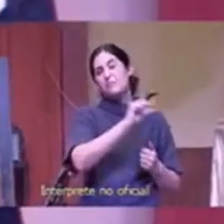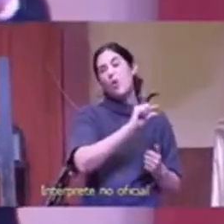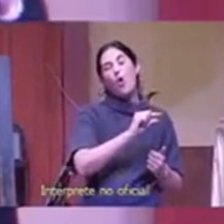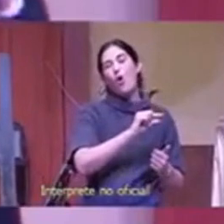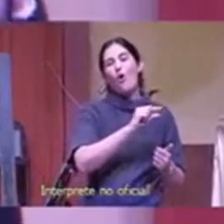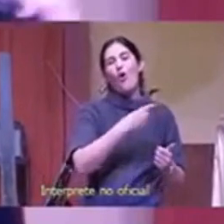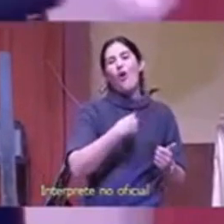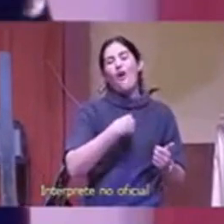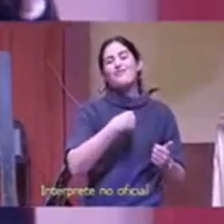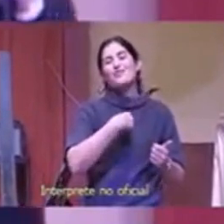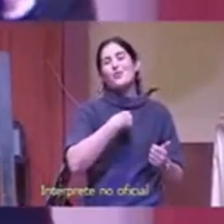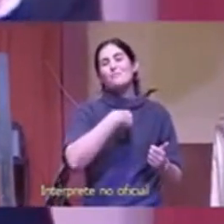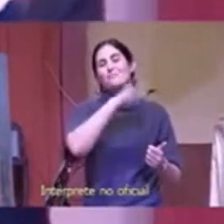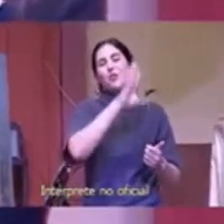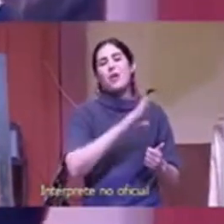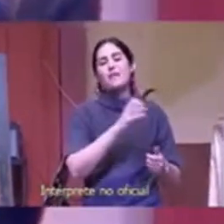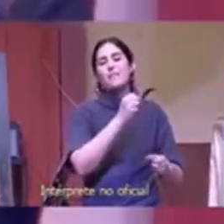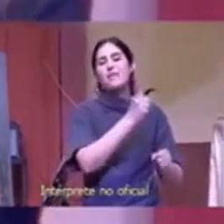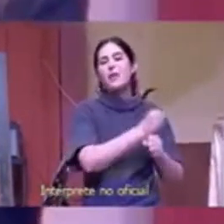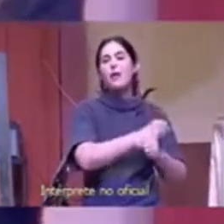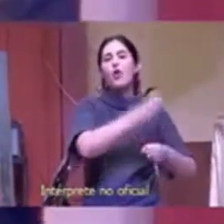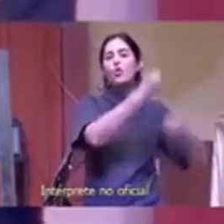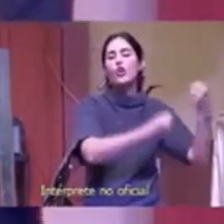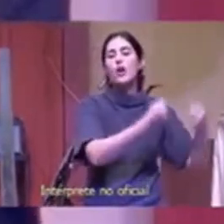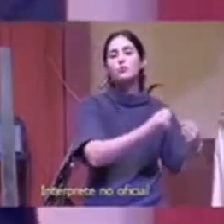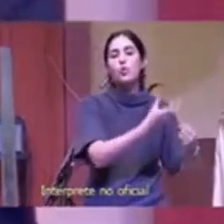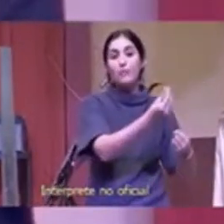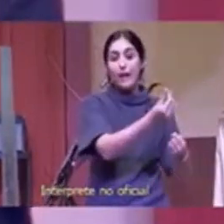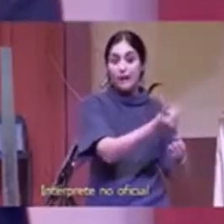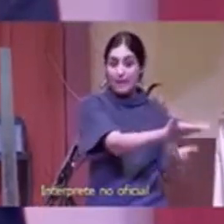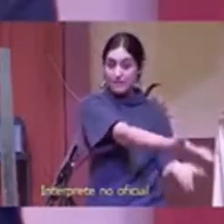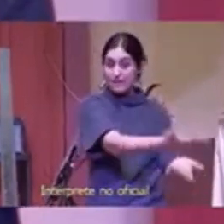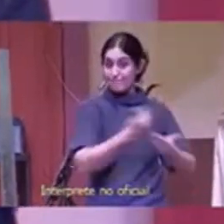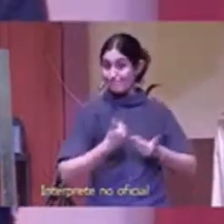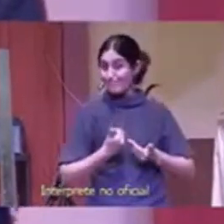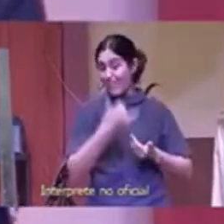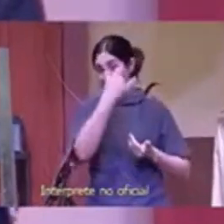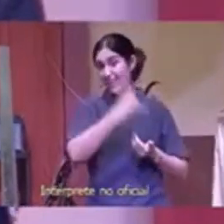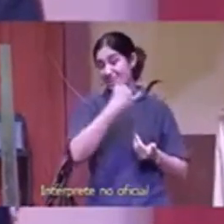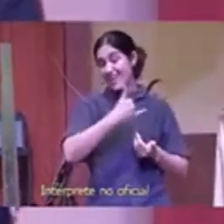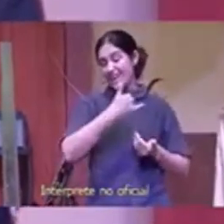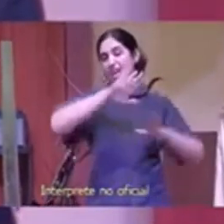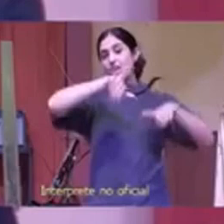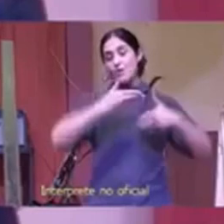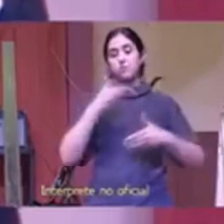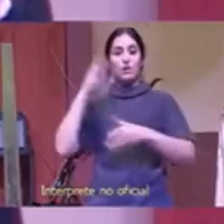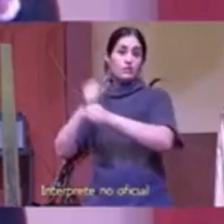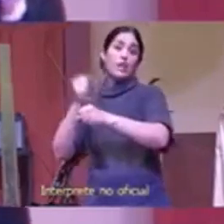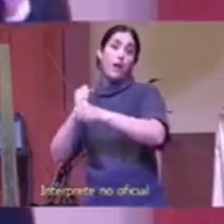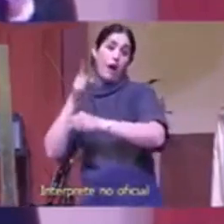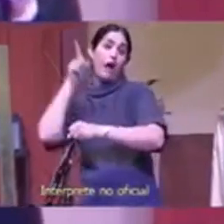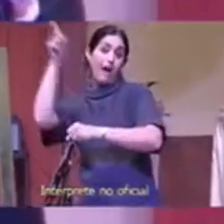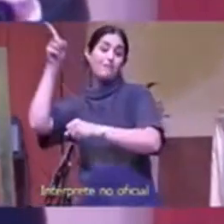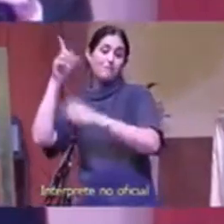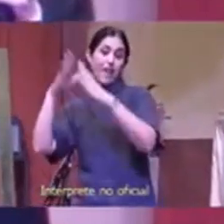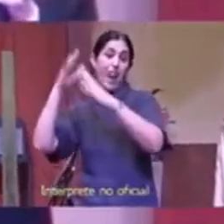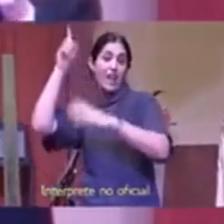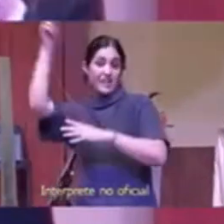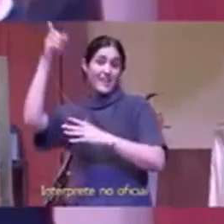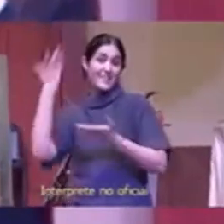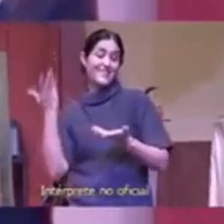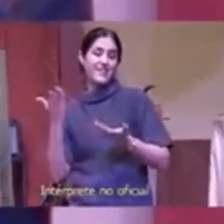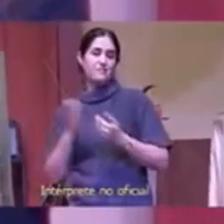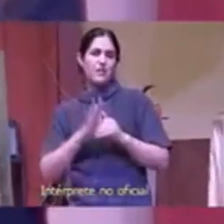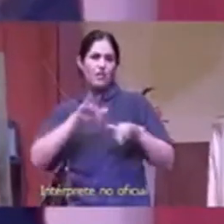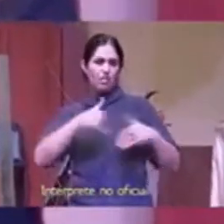con eso para poder predicar el evangelio en todos lugares así que quizás me dicen